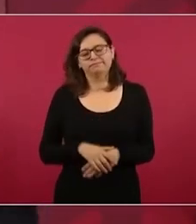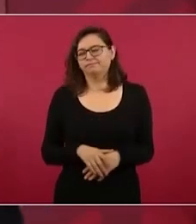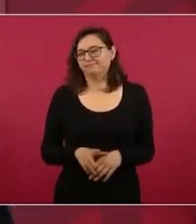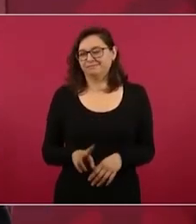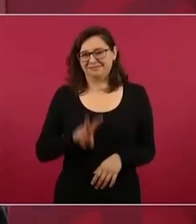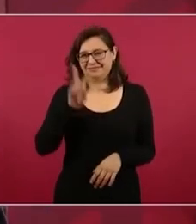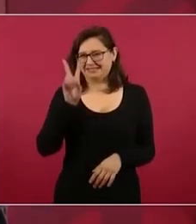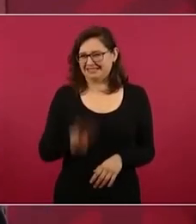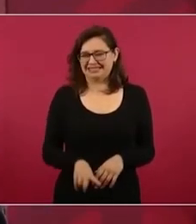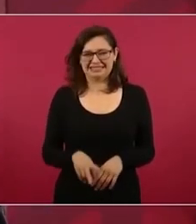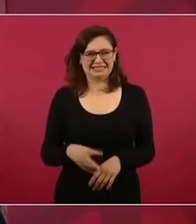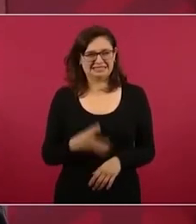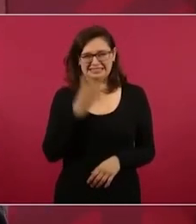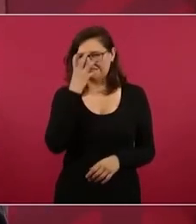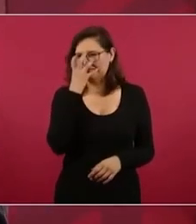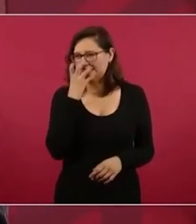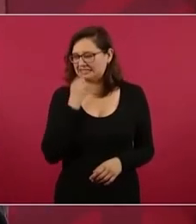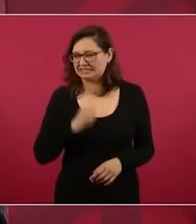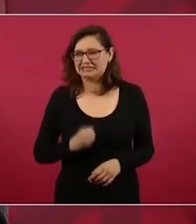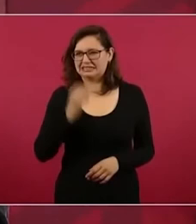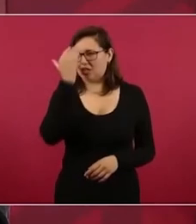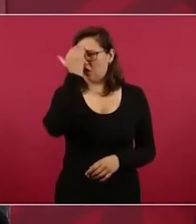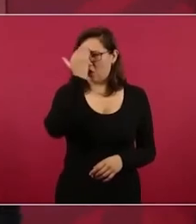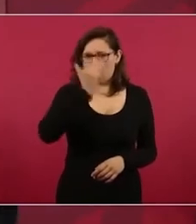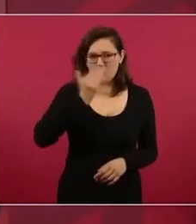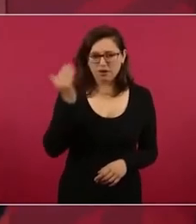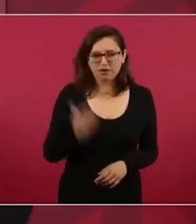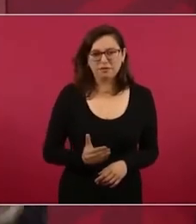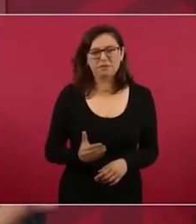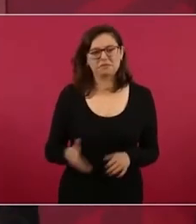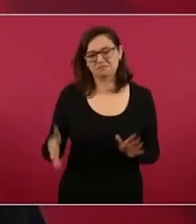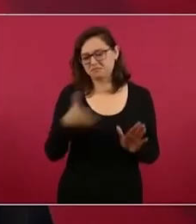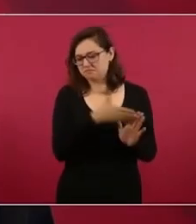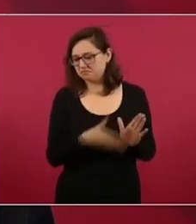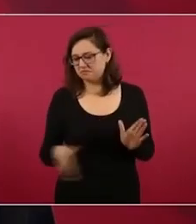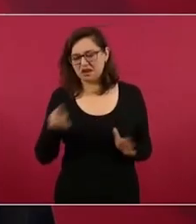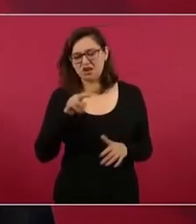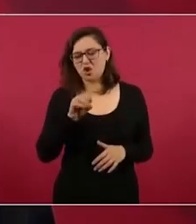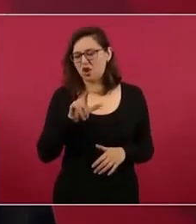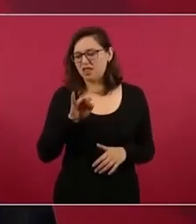desgracia todo ese periodo neoliberal